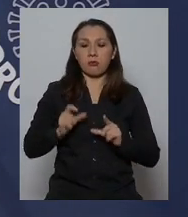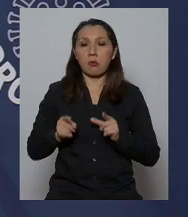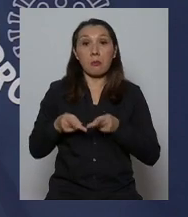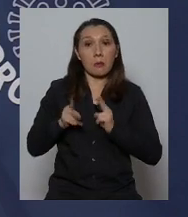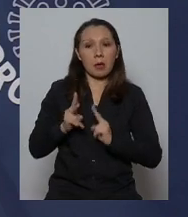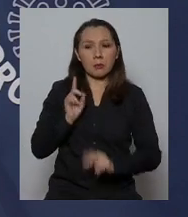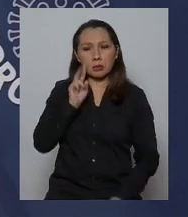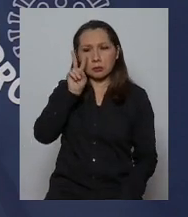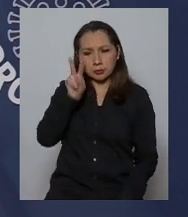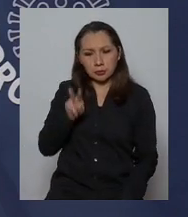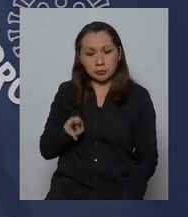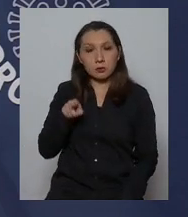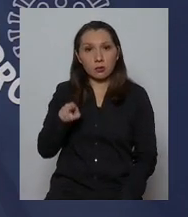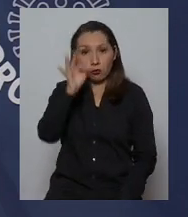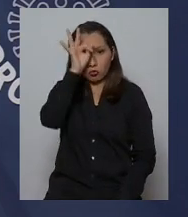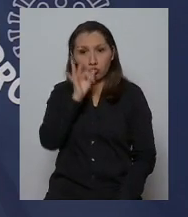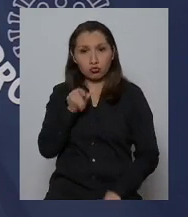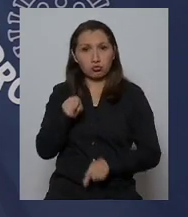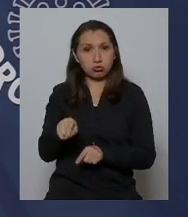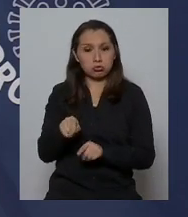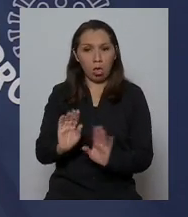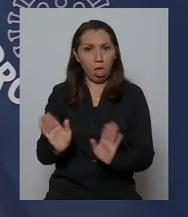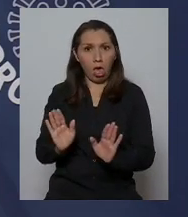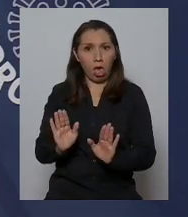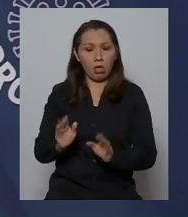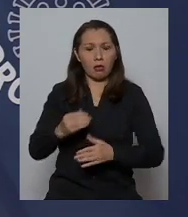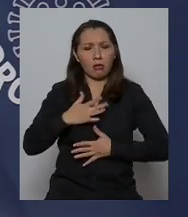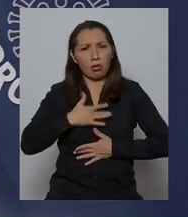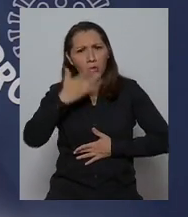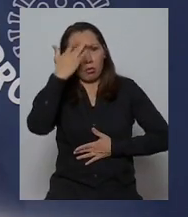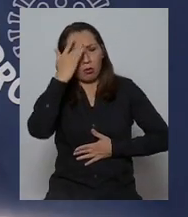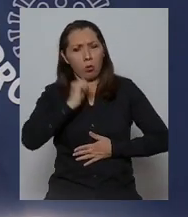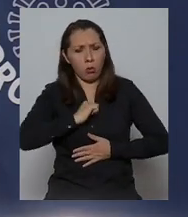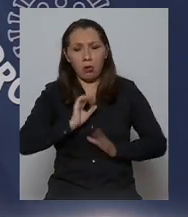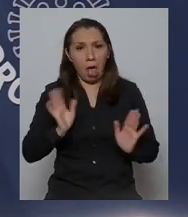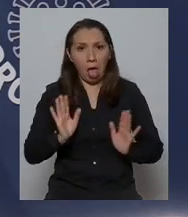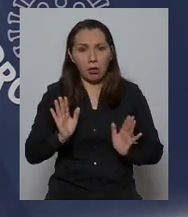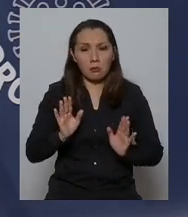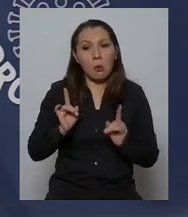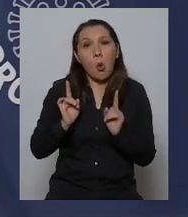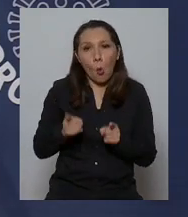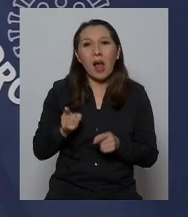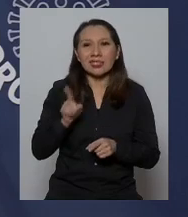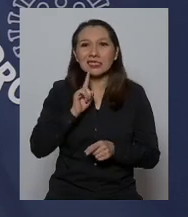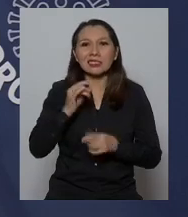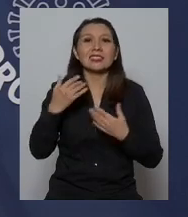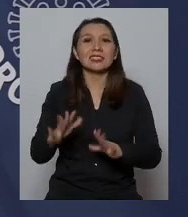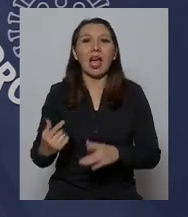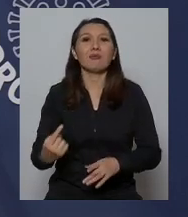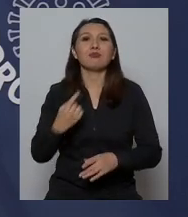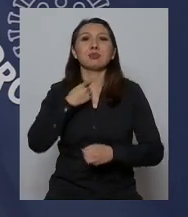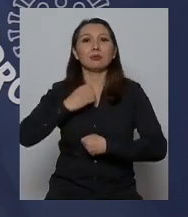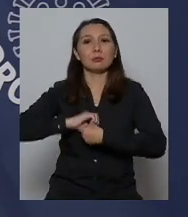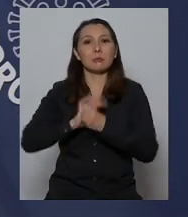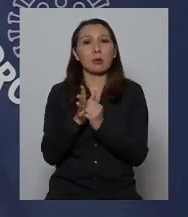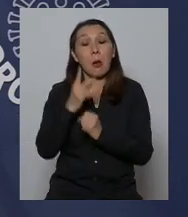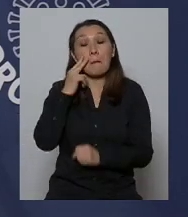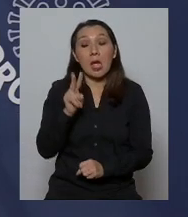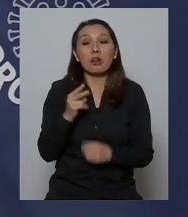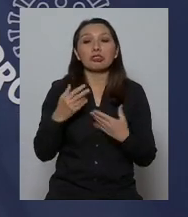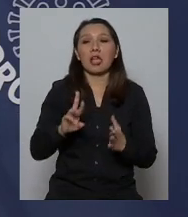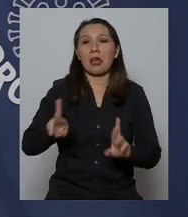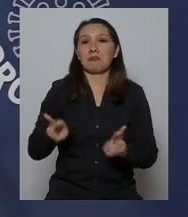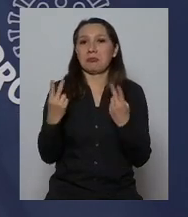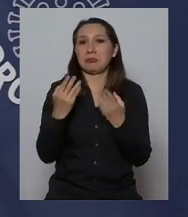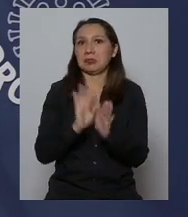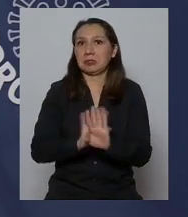y nos permite decir que a pesar de que ellos no hicieron síntomas, efectivamente tuvieron la enfermedad, y por lo tanto ya están